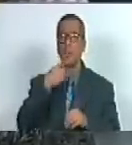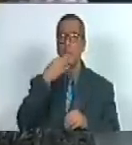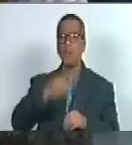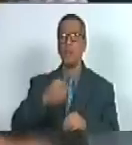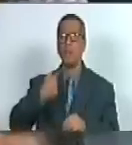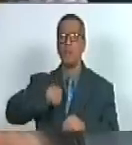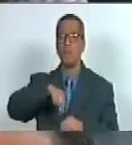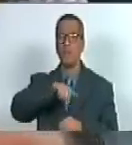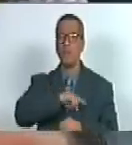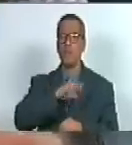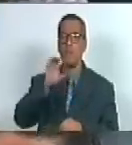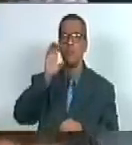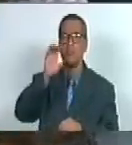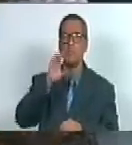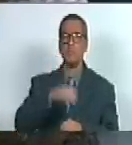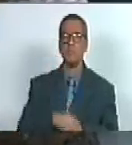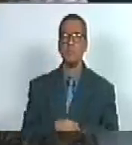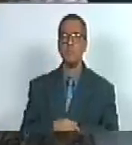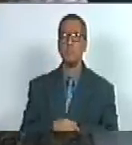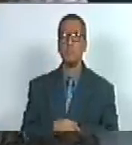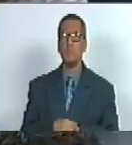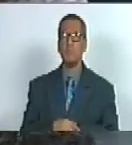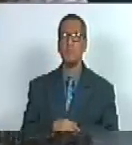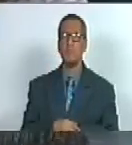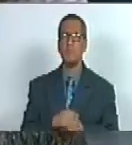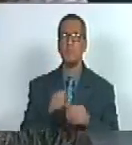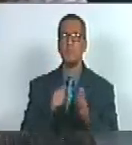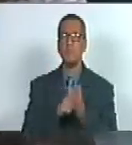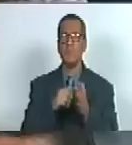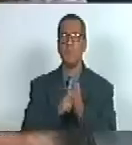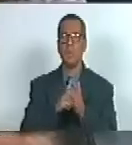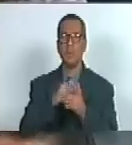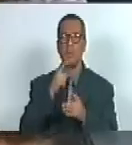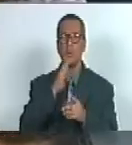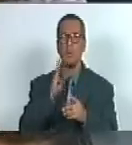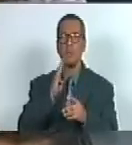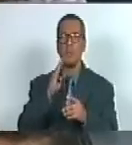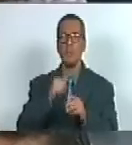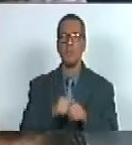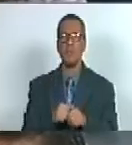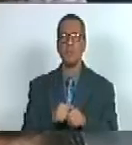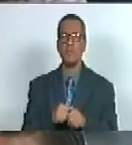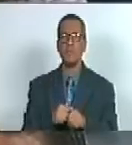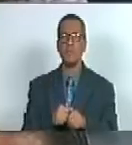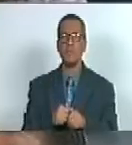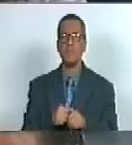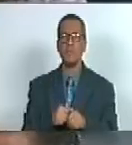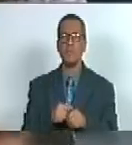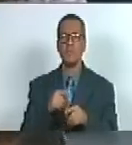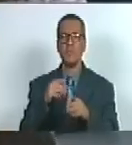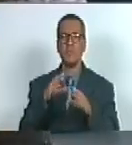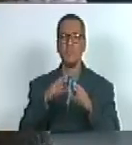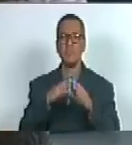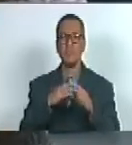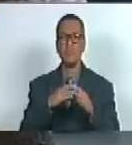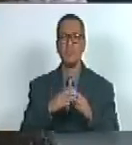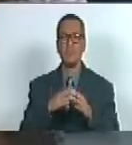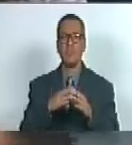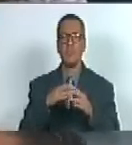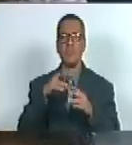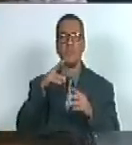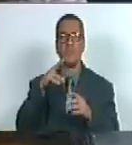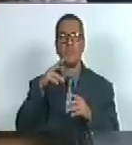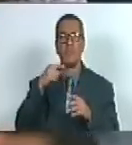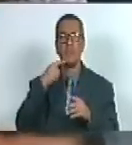somos un país mestizo desde el punto de vista biológico ese mestizaje ni es isomorfo ni es homogéneo